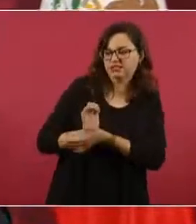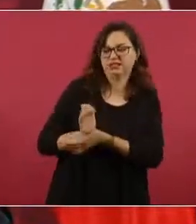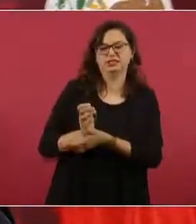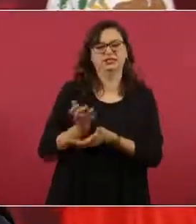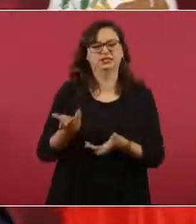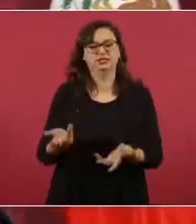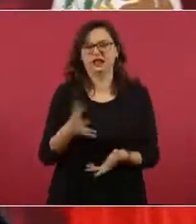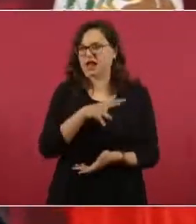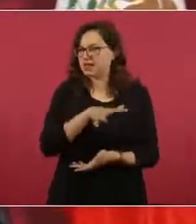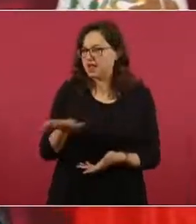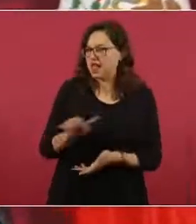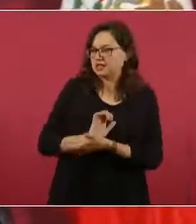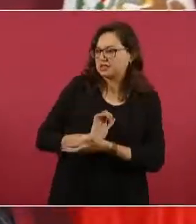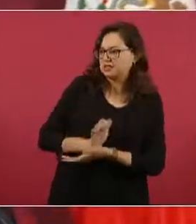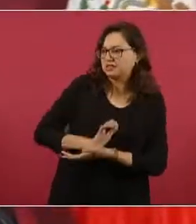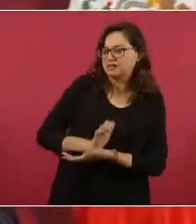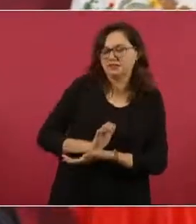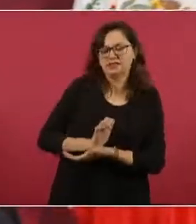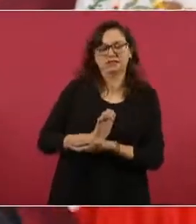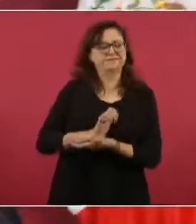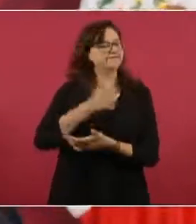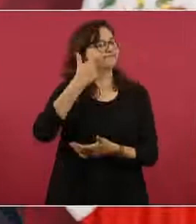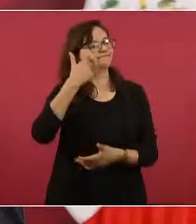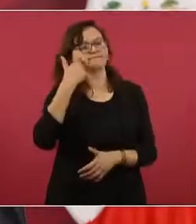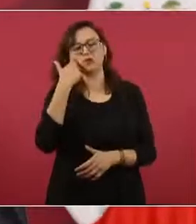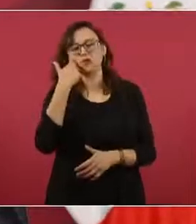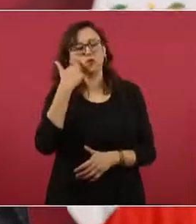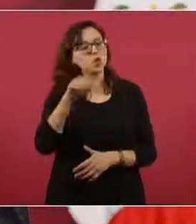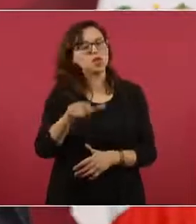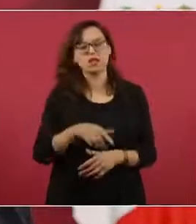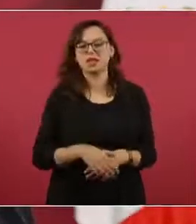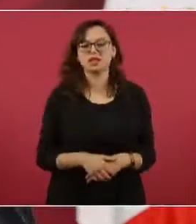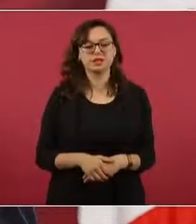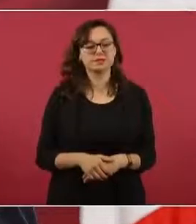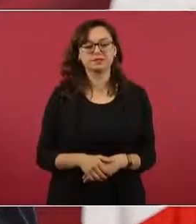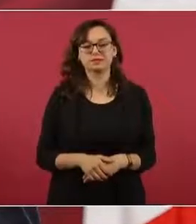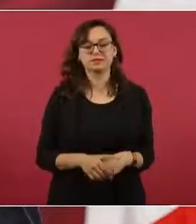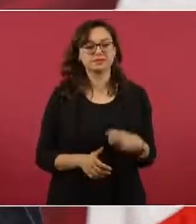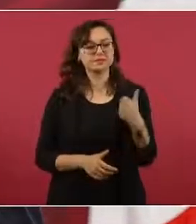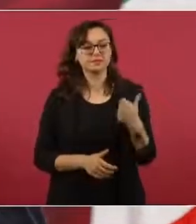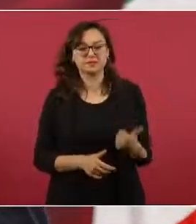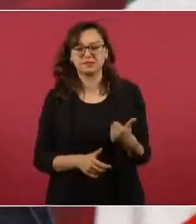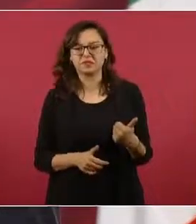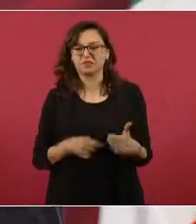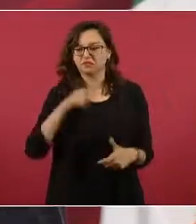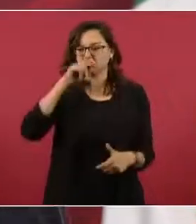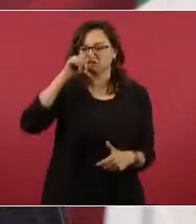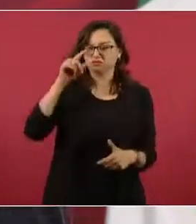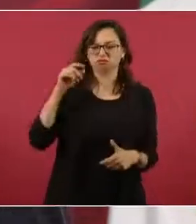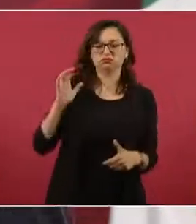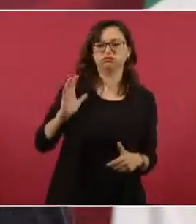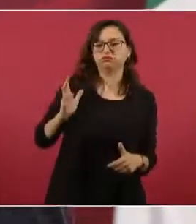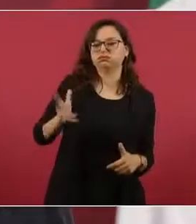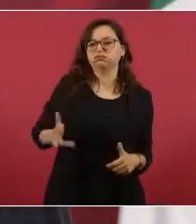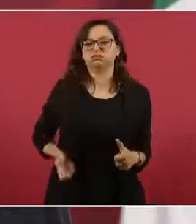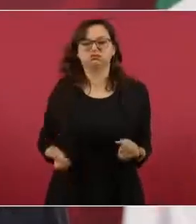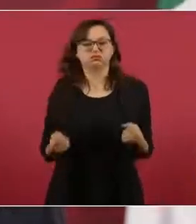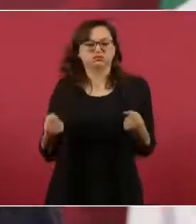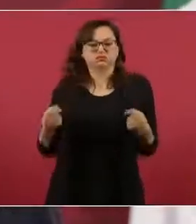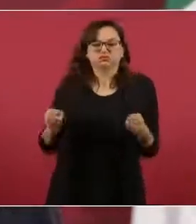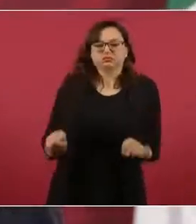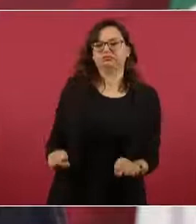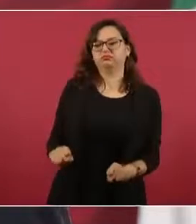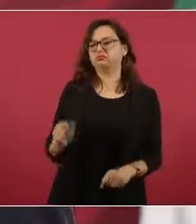discriminación, no quiere prepotencia, no quiere políticos